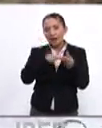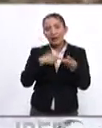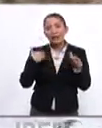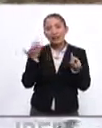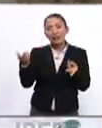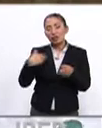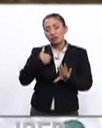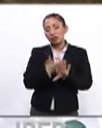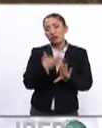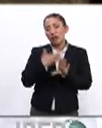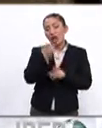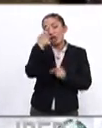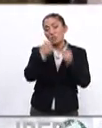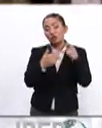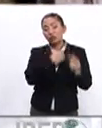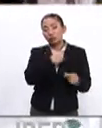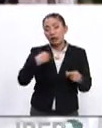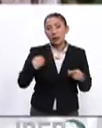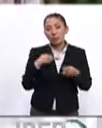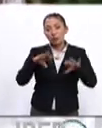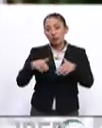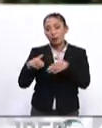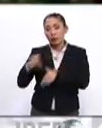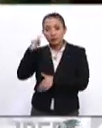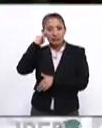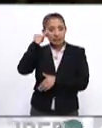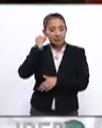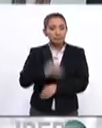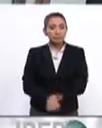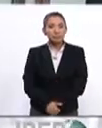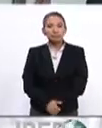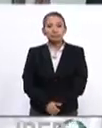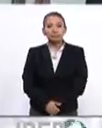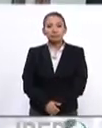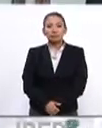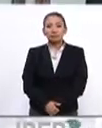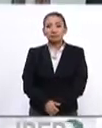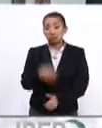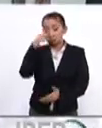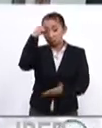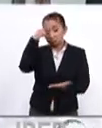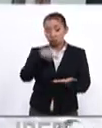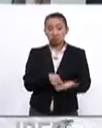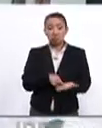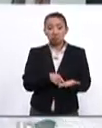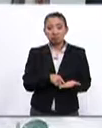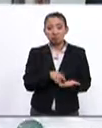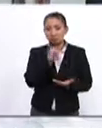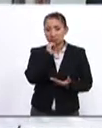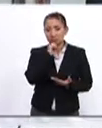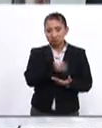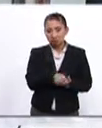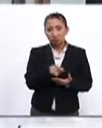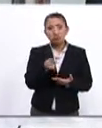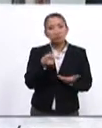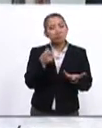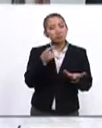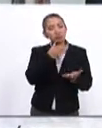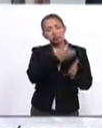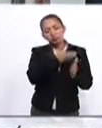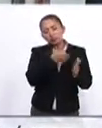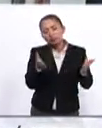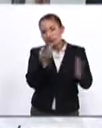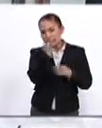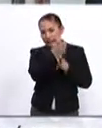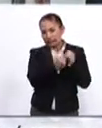y criminalización de algunos integrantes de las comunidades indígenas queremos también a lo largo de